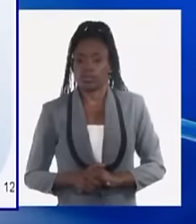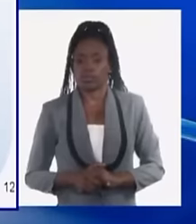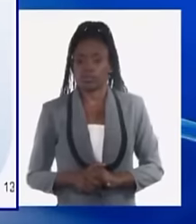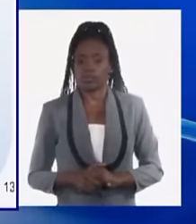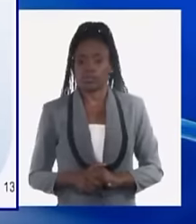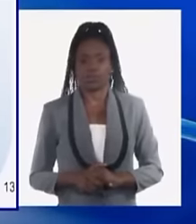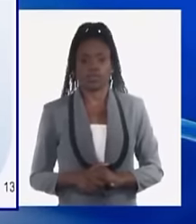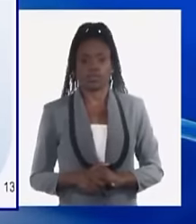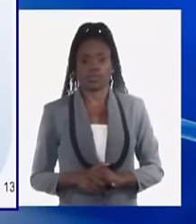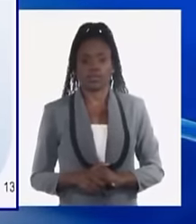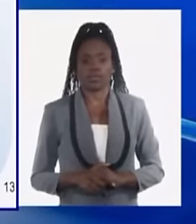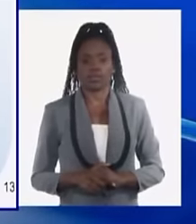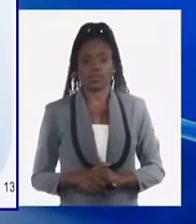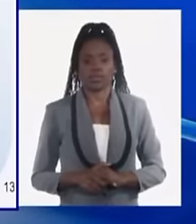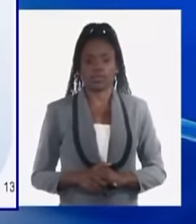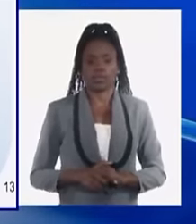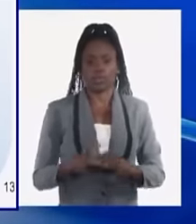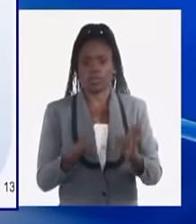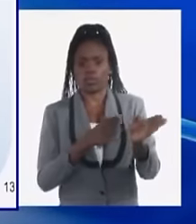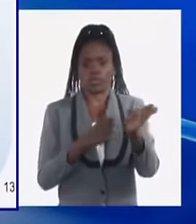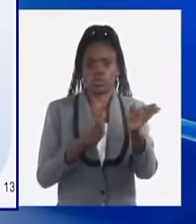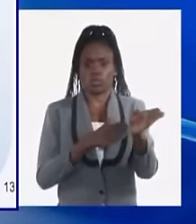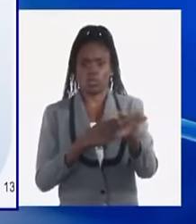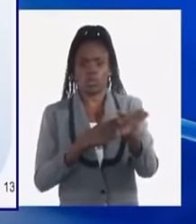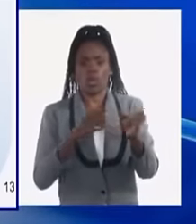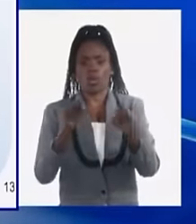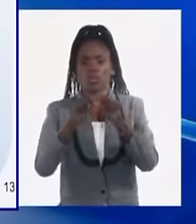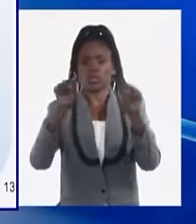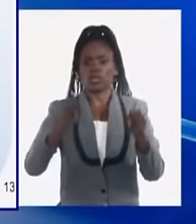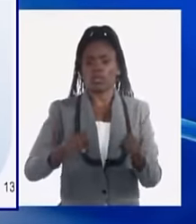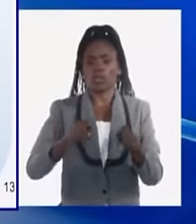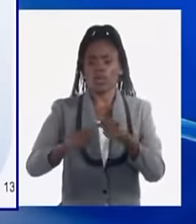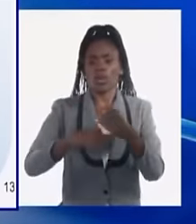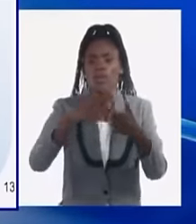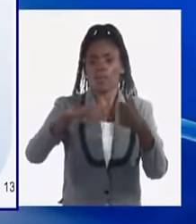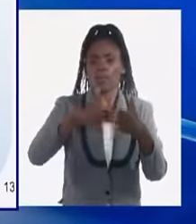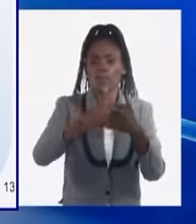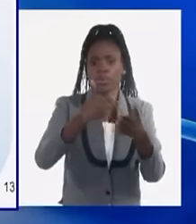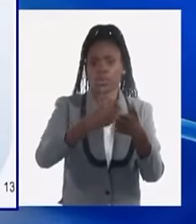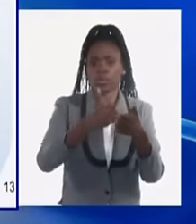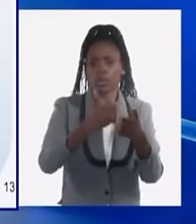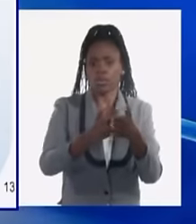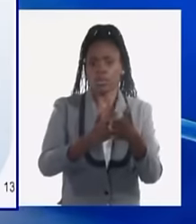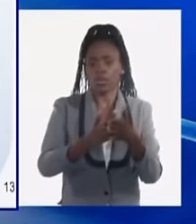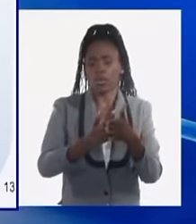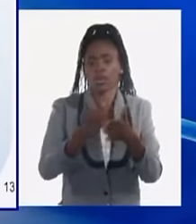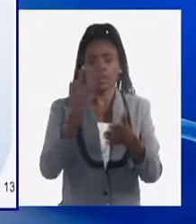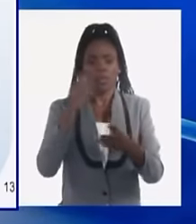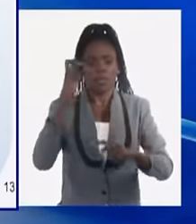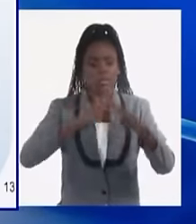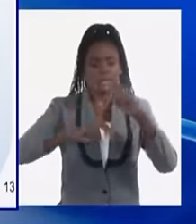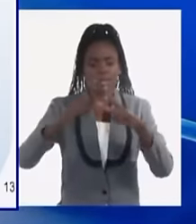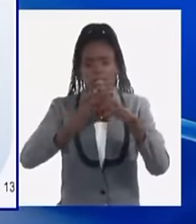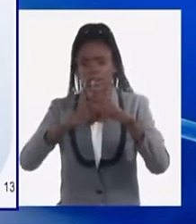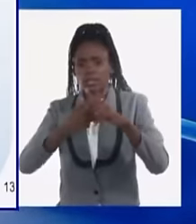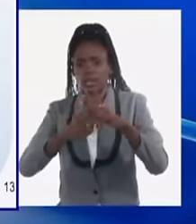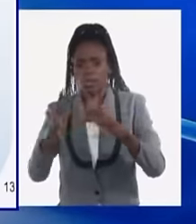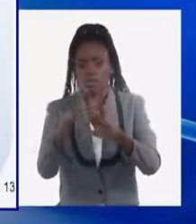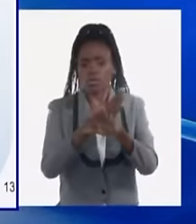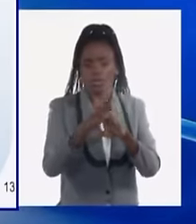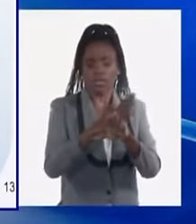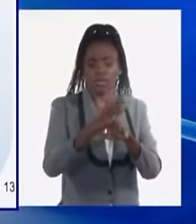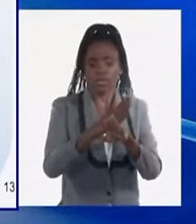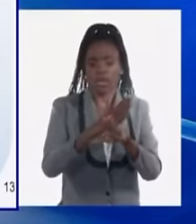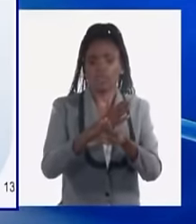Distorsiona la gestión del sistema empresarial, tendencia a obtener y a buscar resultados por diferentes